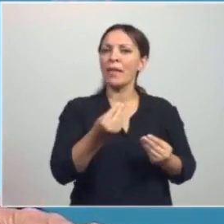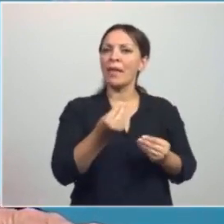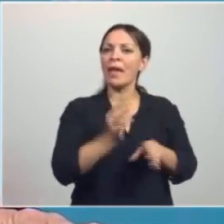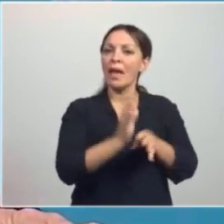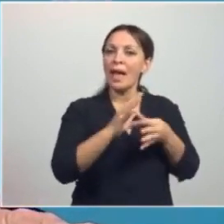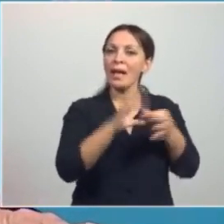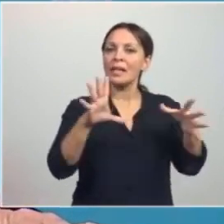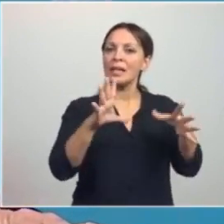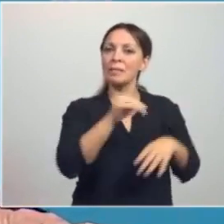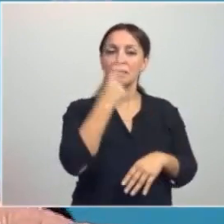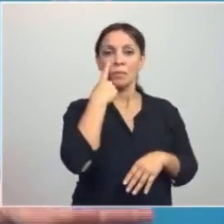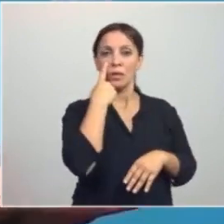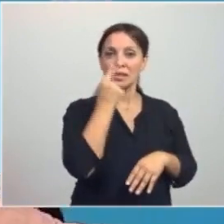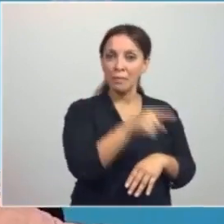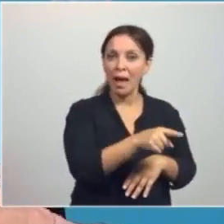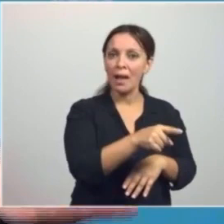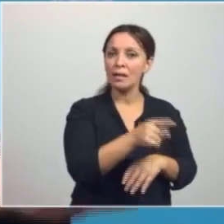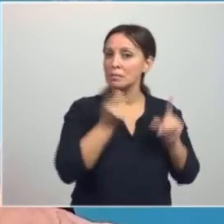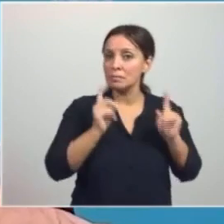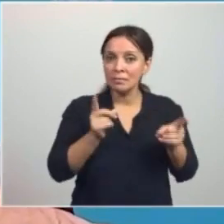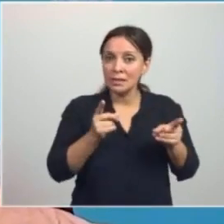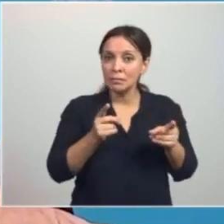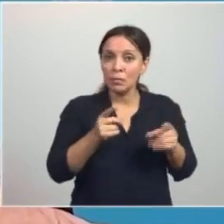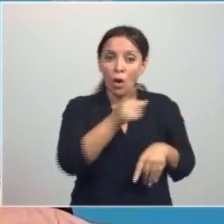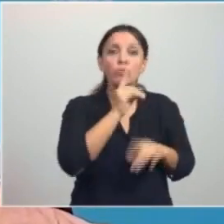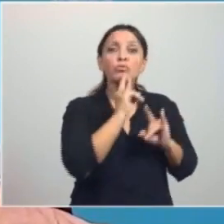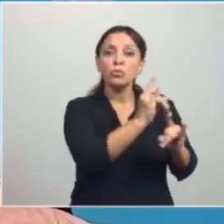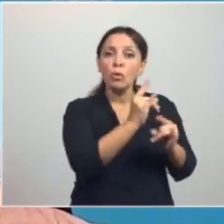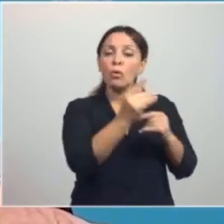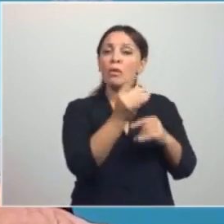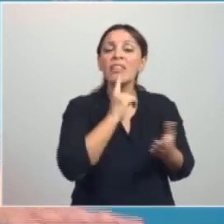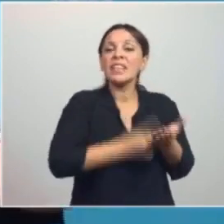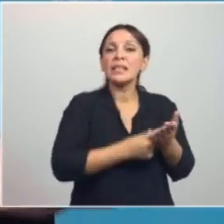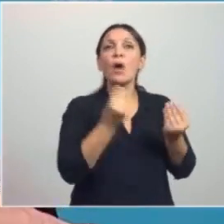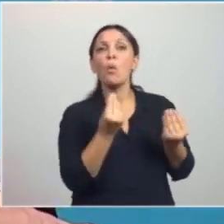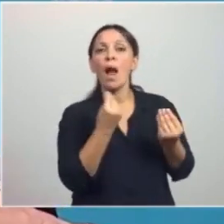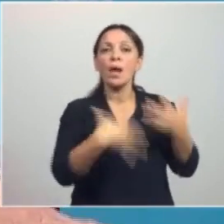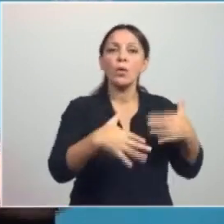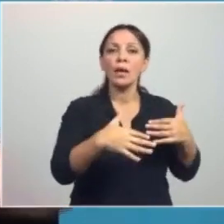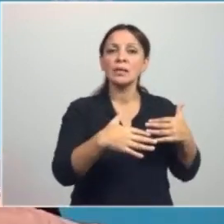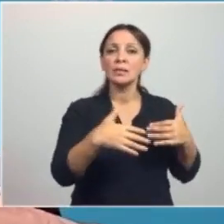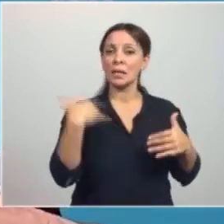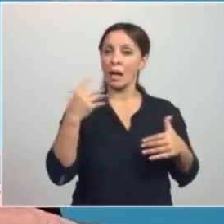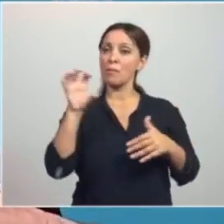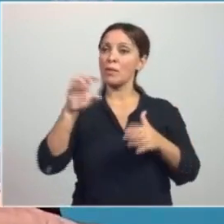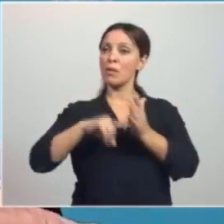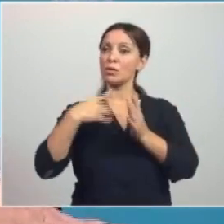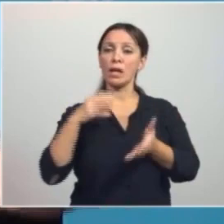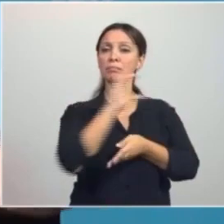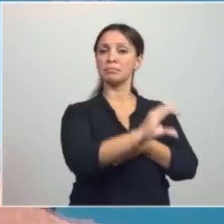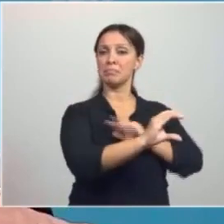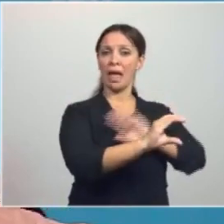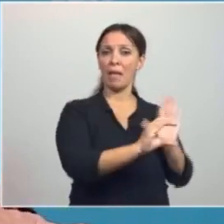autonomía municipal que el hecho de que ustedes resuelvan qué obras se hacen y las financie la provincia de Buenos Aires.